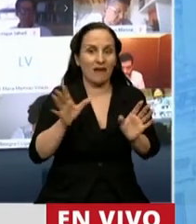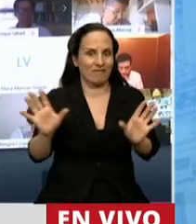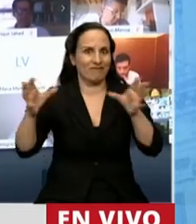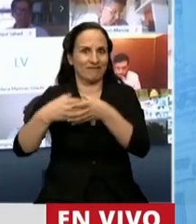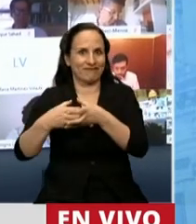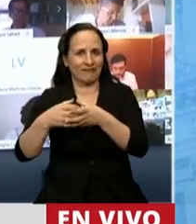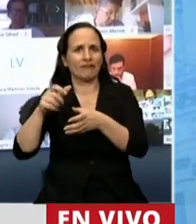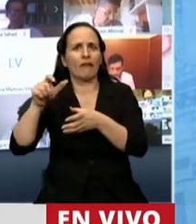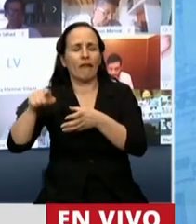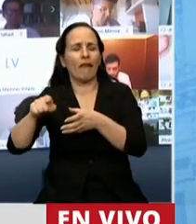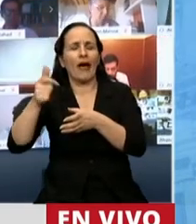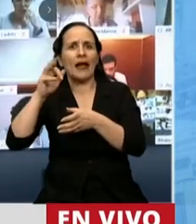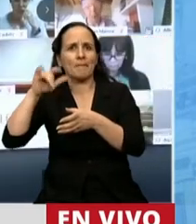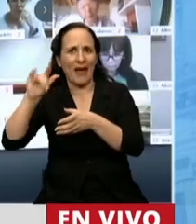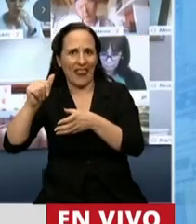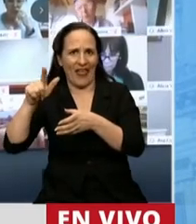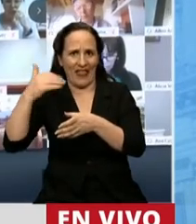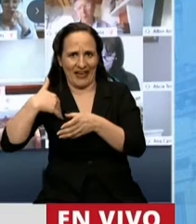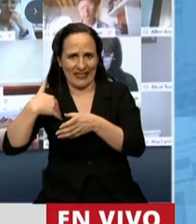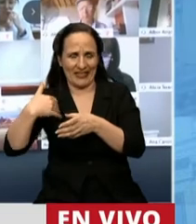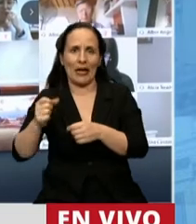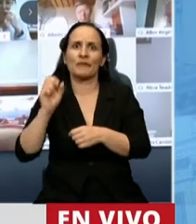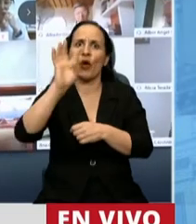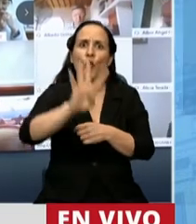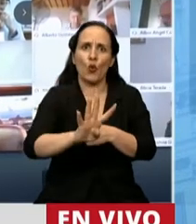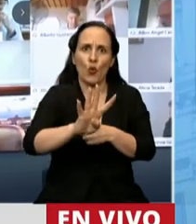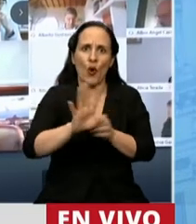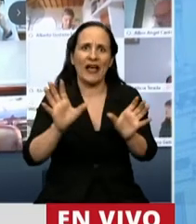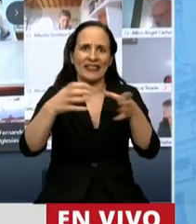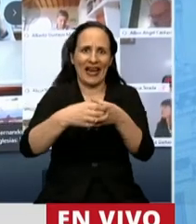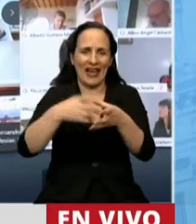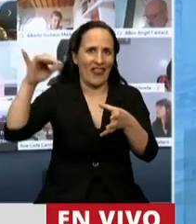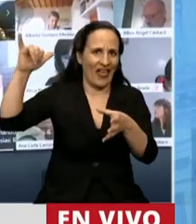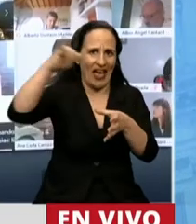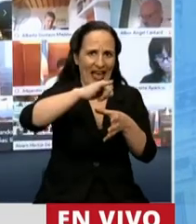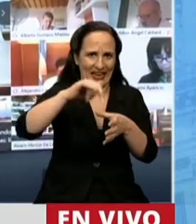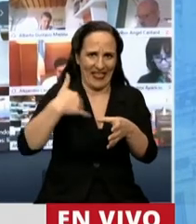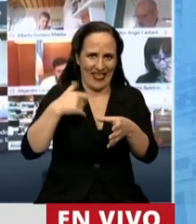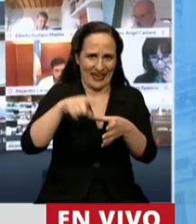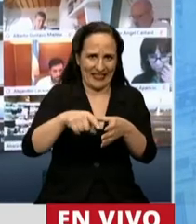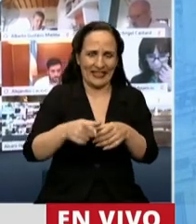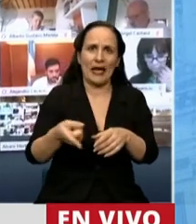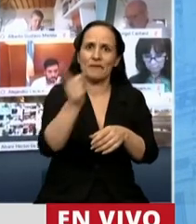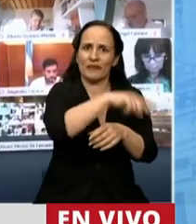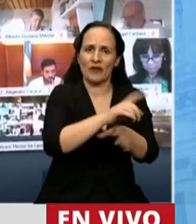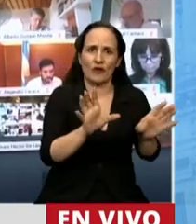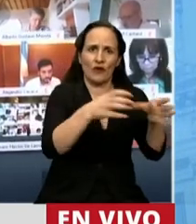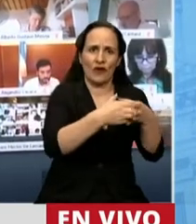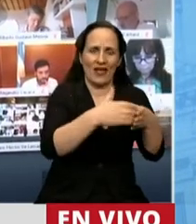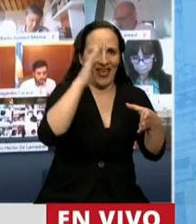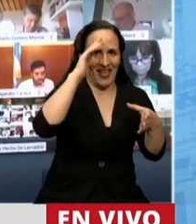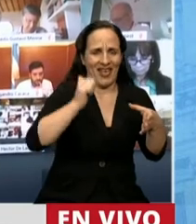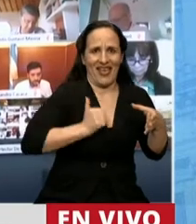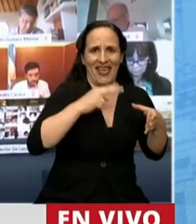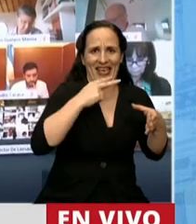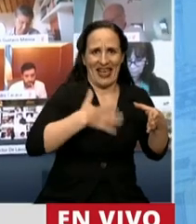Argentina. Cuatro ejercicios donde intervendrá la Fuerza Aérea Argentina y uno en donde intervendrá el Ejército